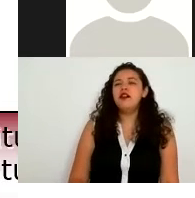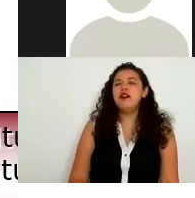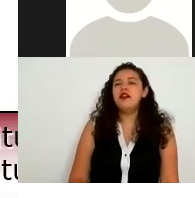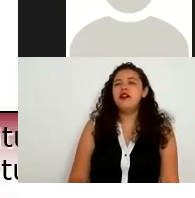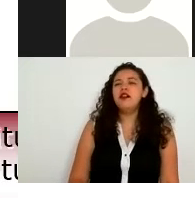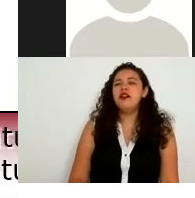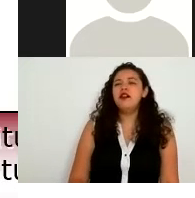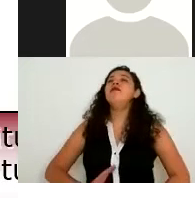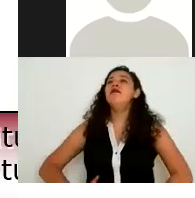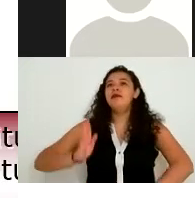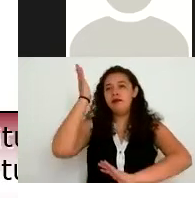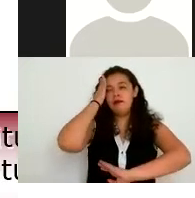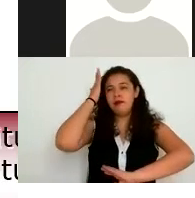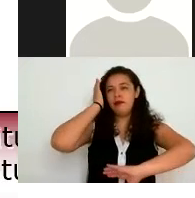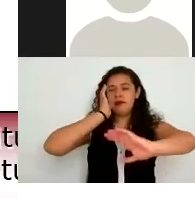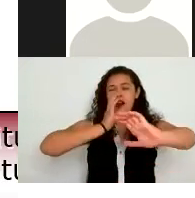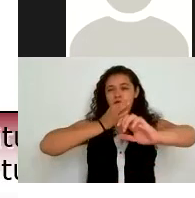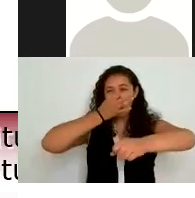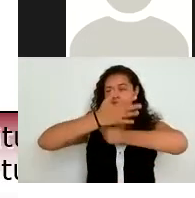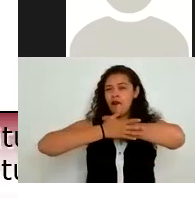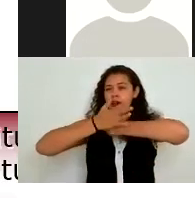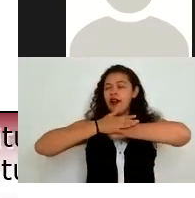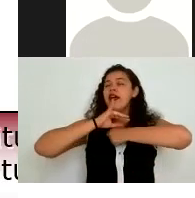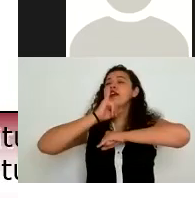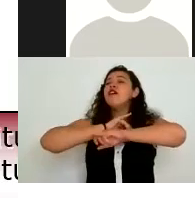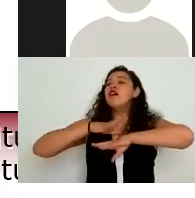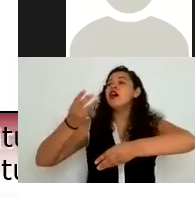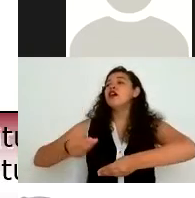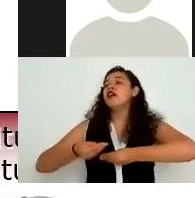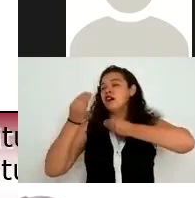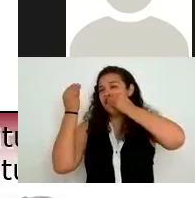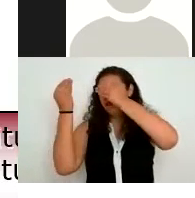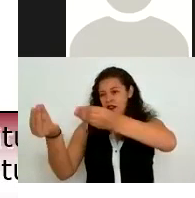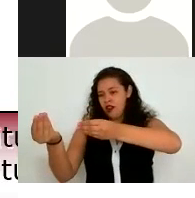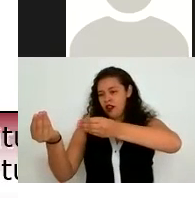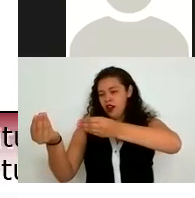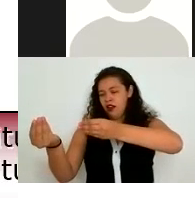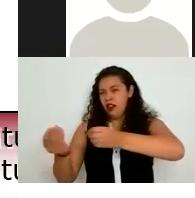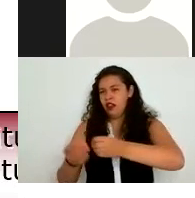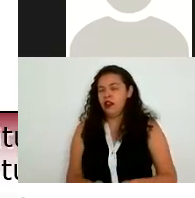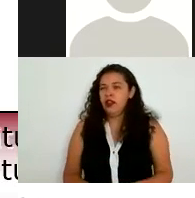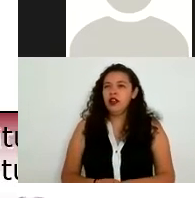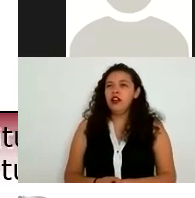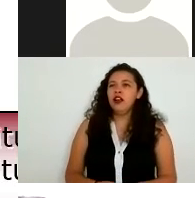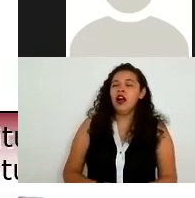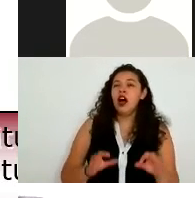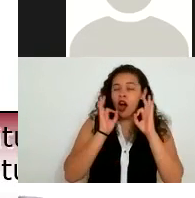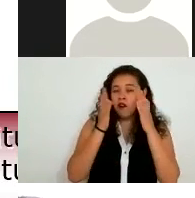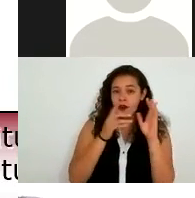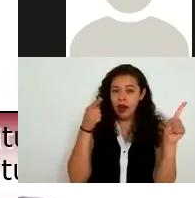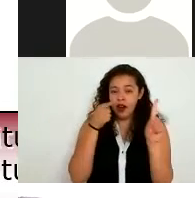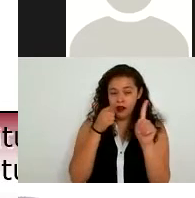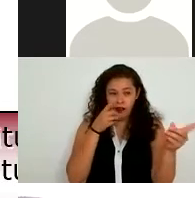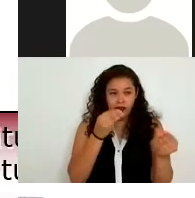si procede la entrega de información ustedes no se las pueden entregar de manera directa yo puedo decir que soy tal